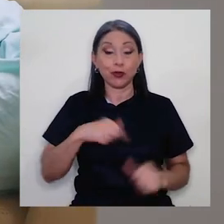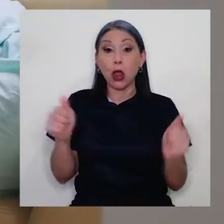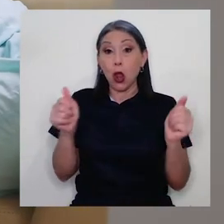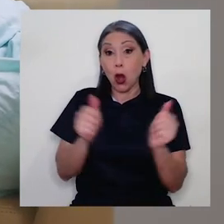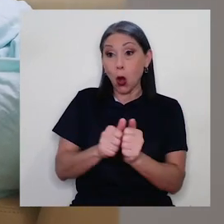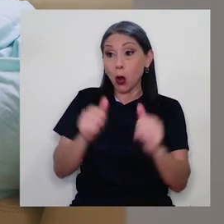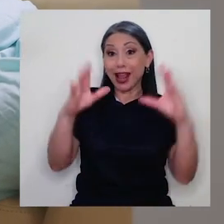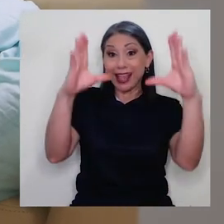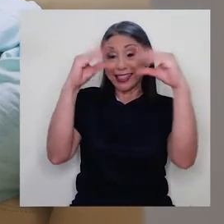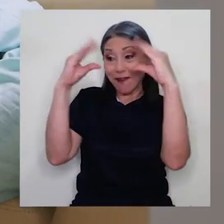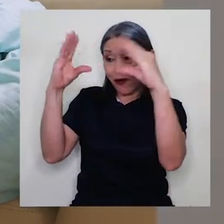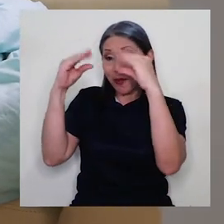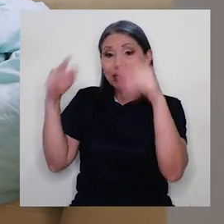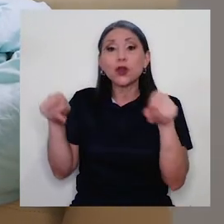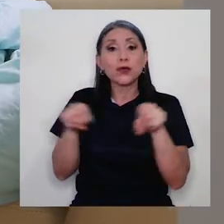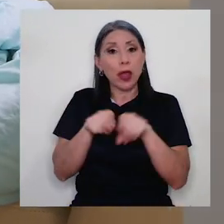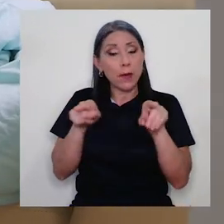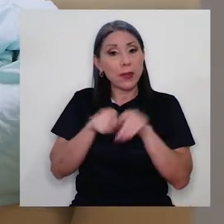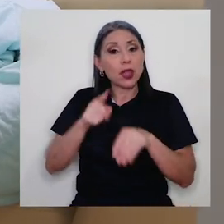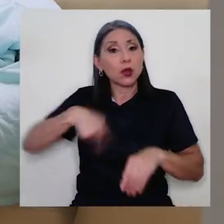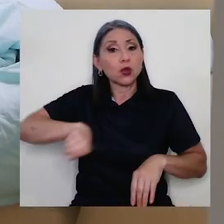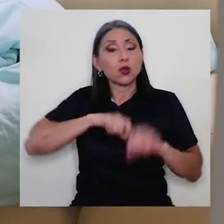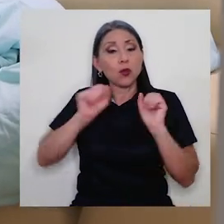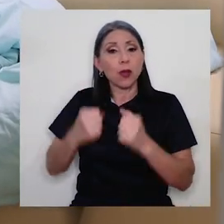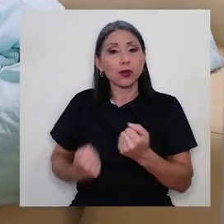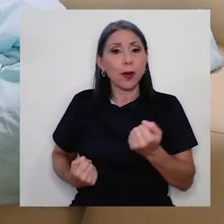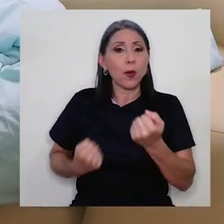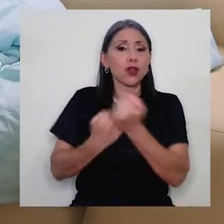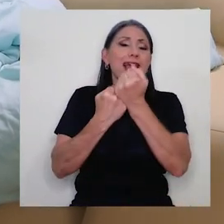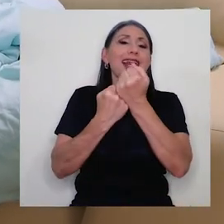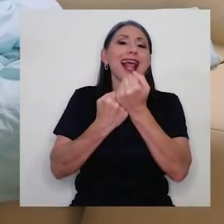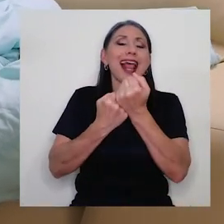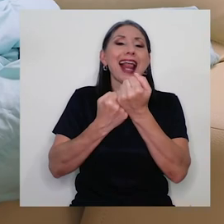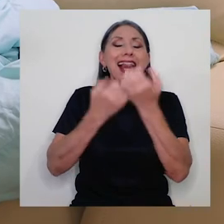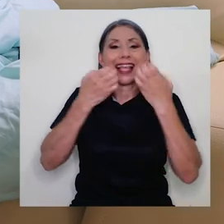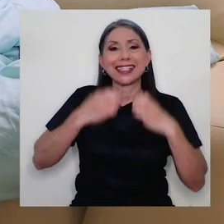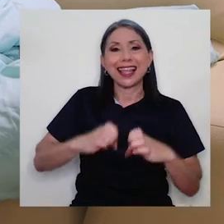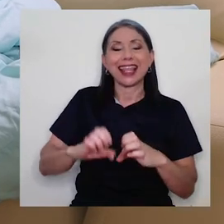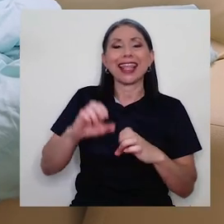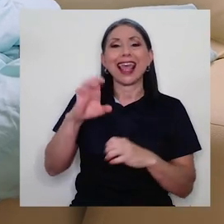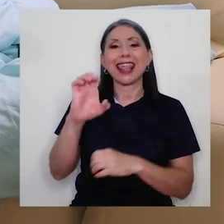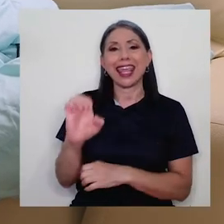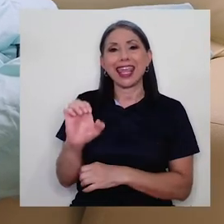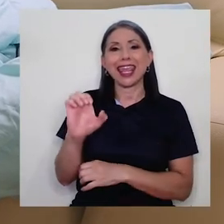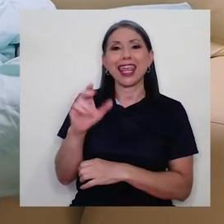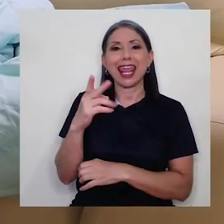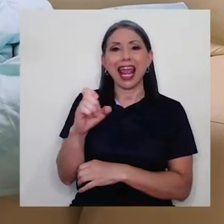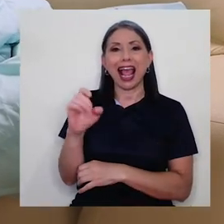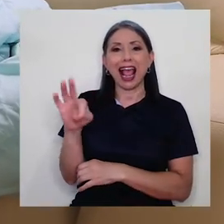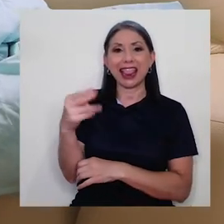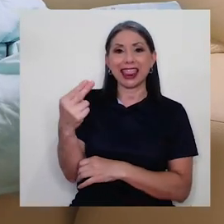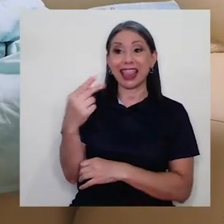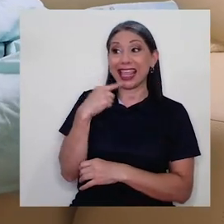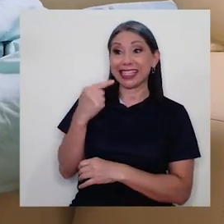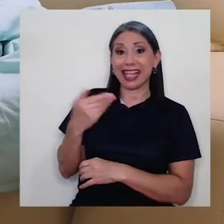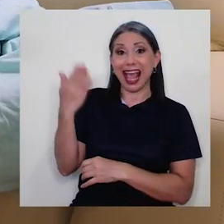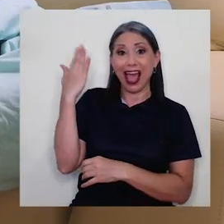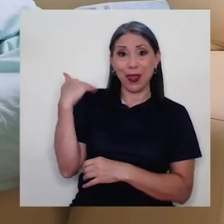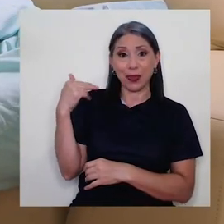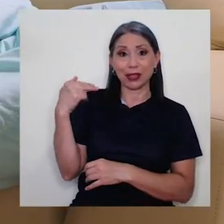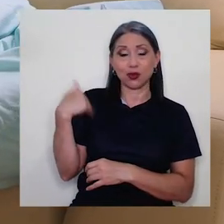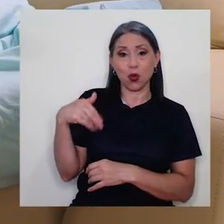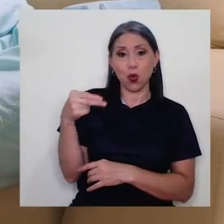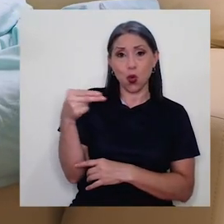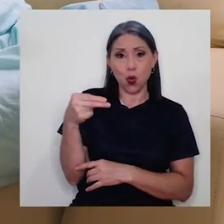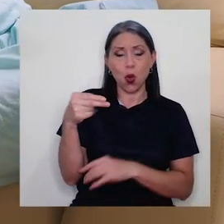de información también podemos apoyar la estrategia de e-health que decía don Hugo y desarrollar campañas